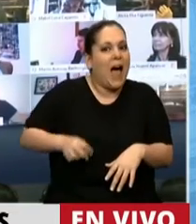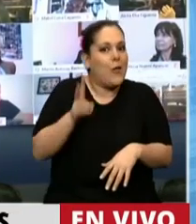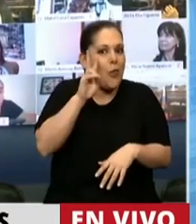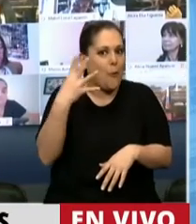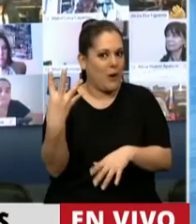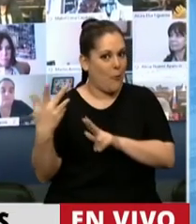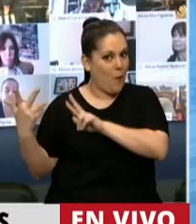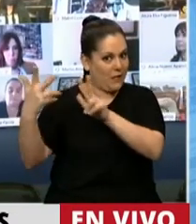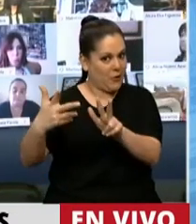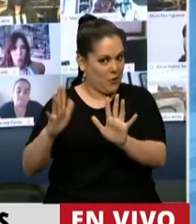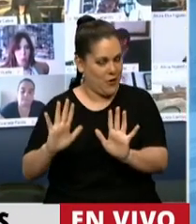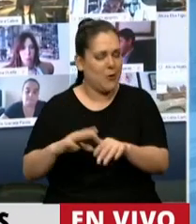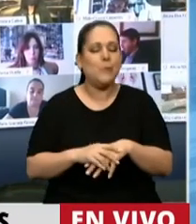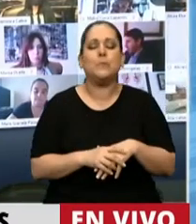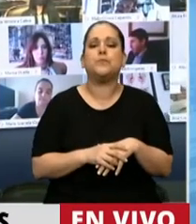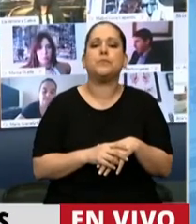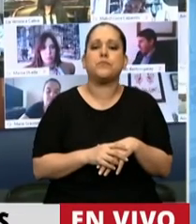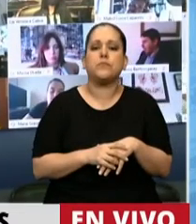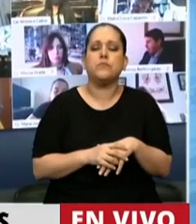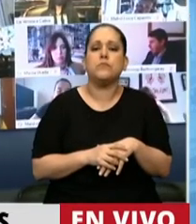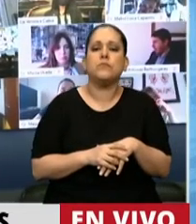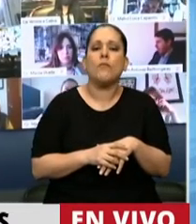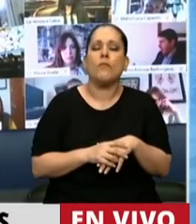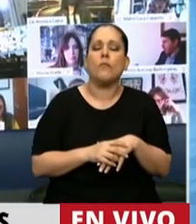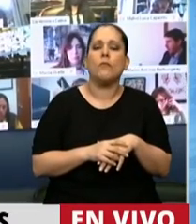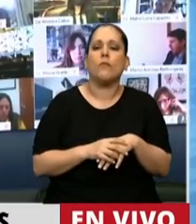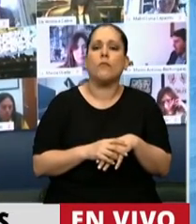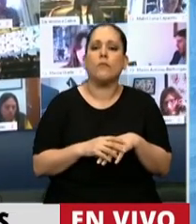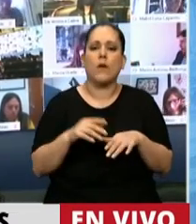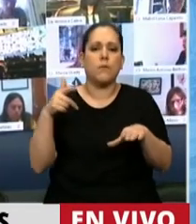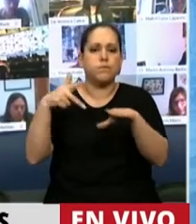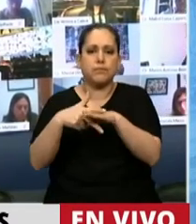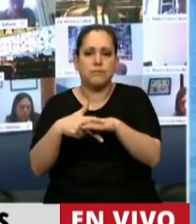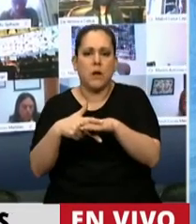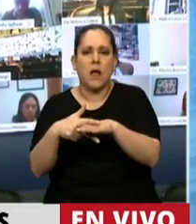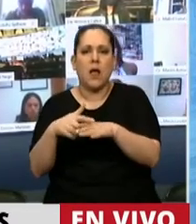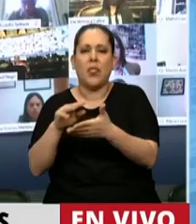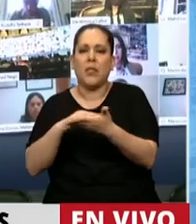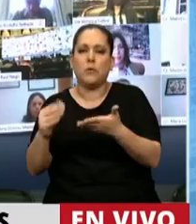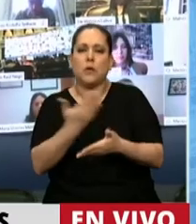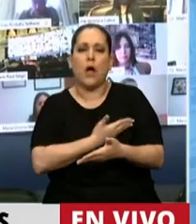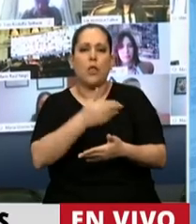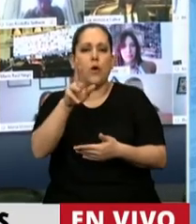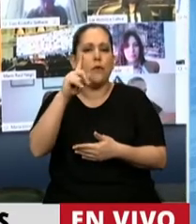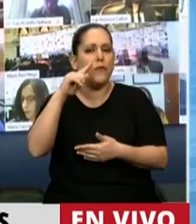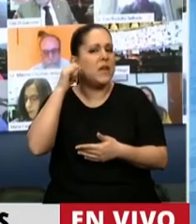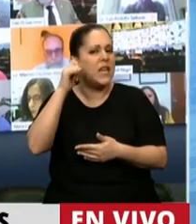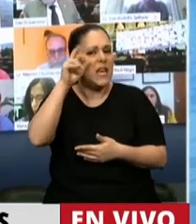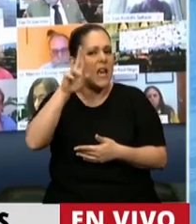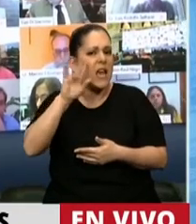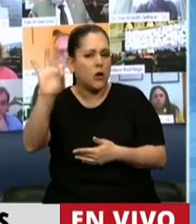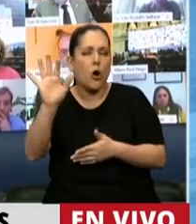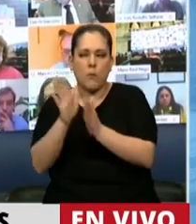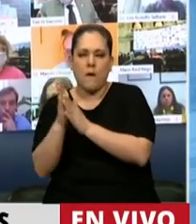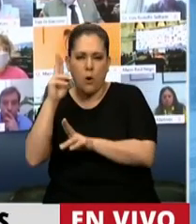Esto decía Quino, pero el capitalismo también... Diputado Frigerio, le pido que sea respetuoso con el diputado que está hablando.